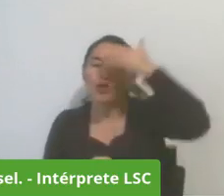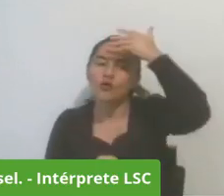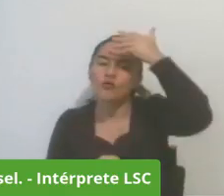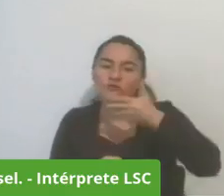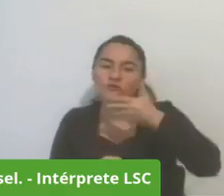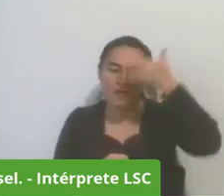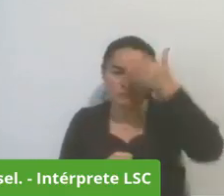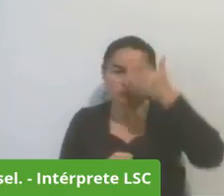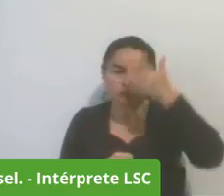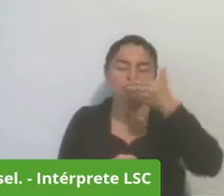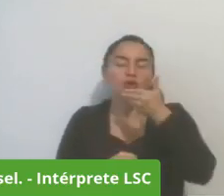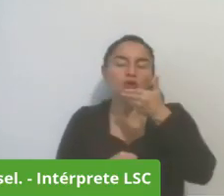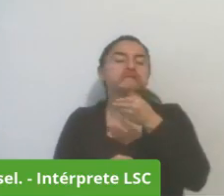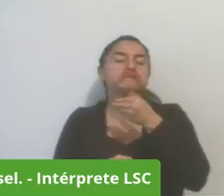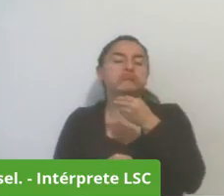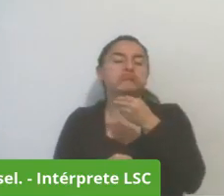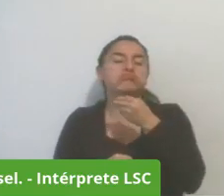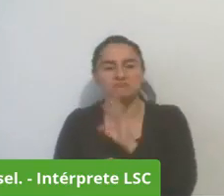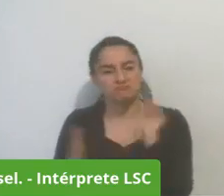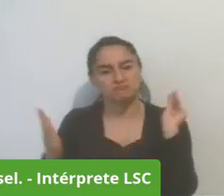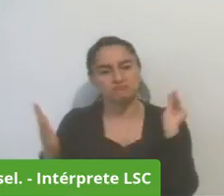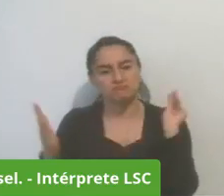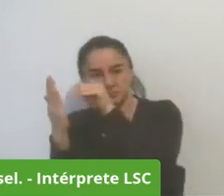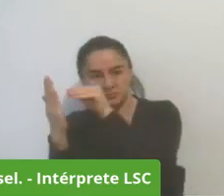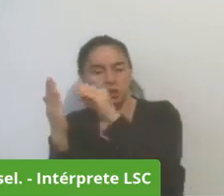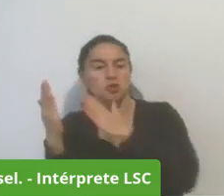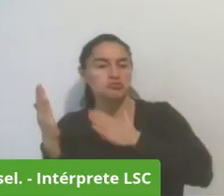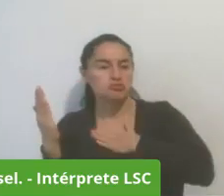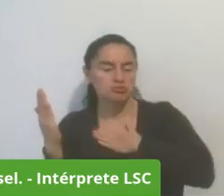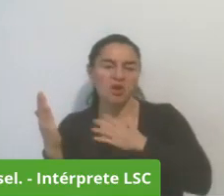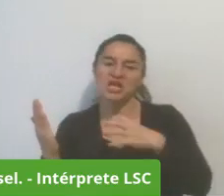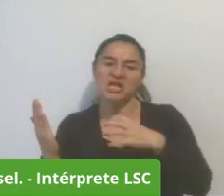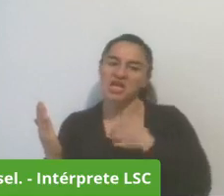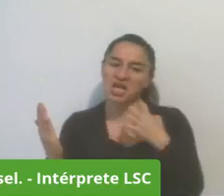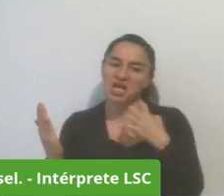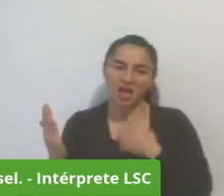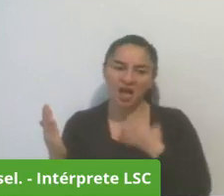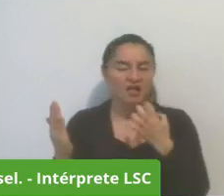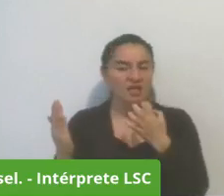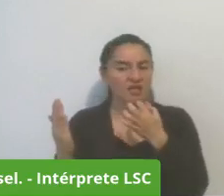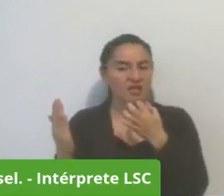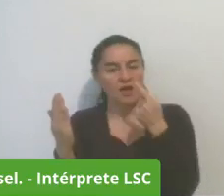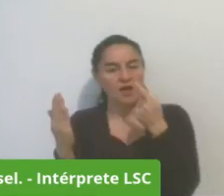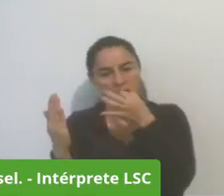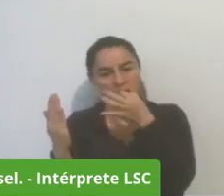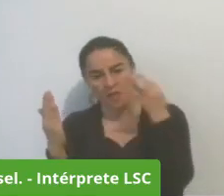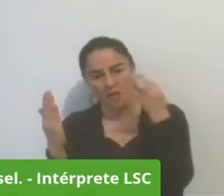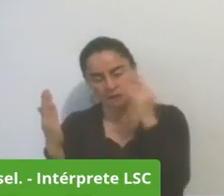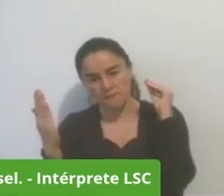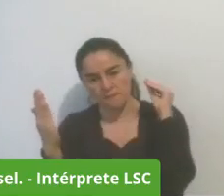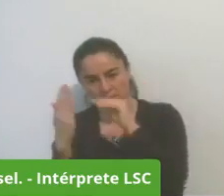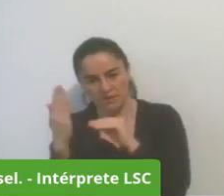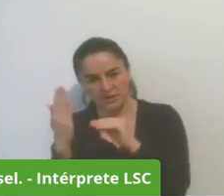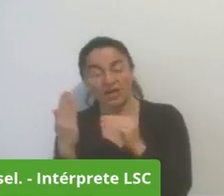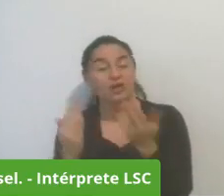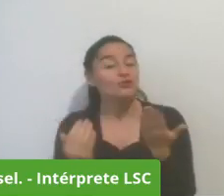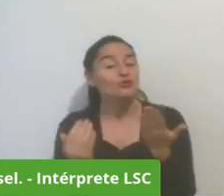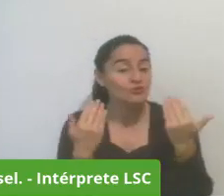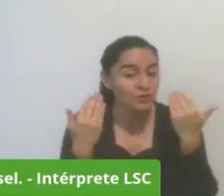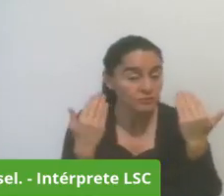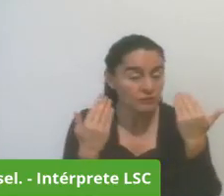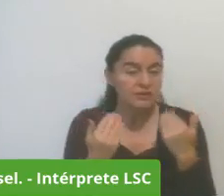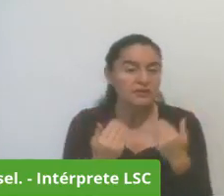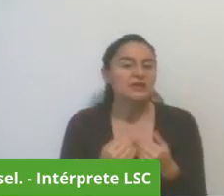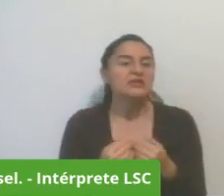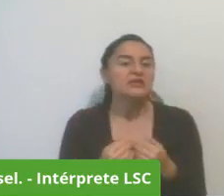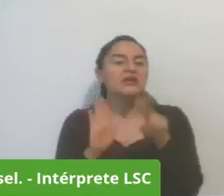a garantizar es que la gente acepte el resultado y que haya una transparencia en las reglas y el cumplimiento del